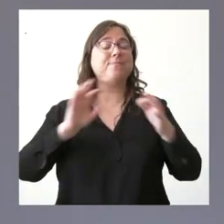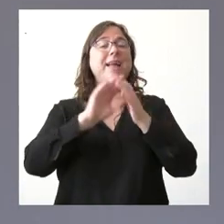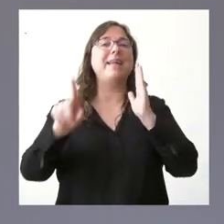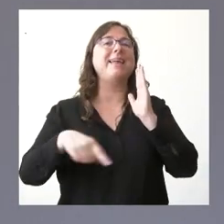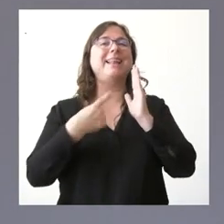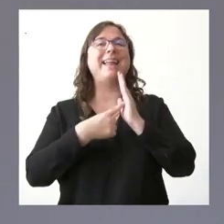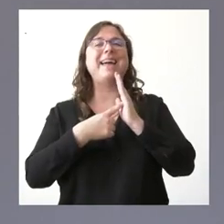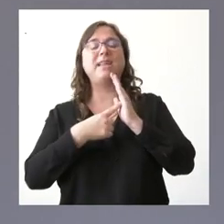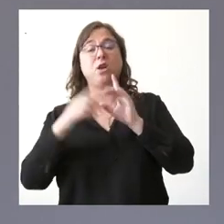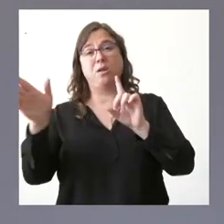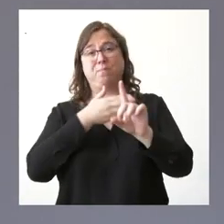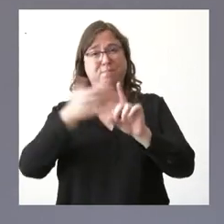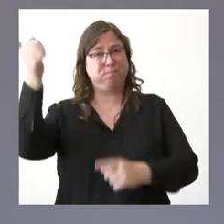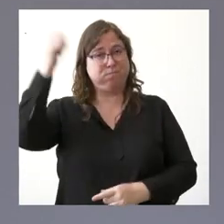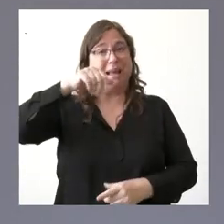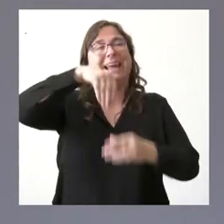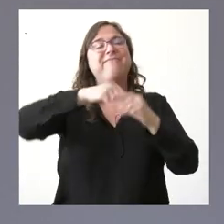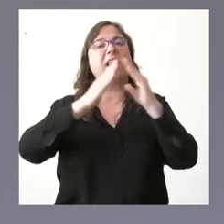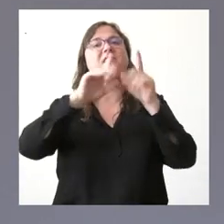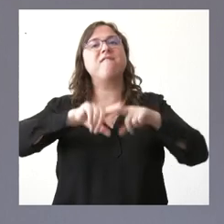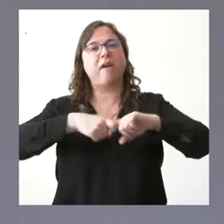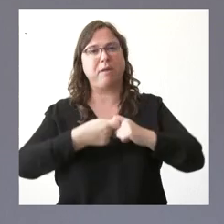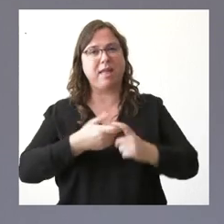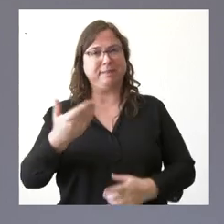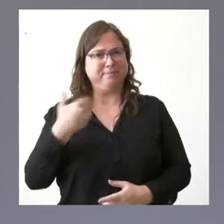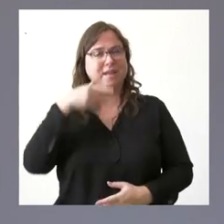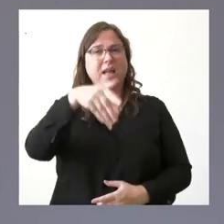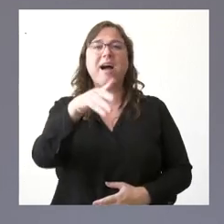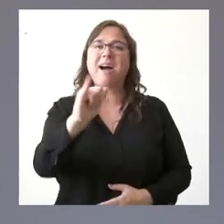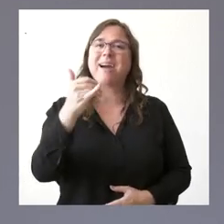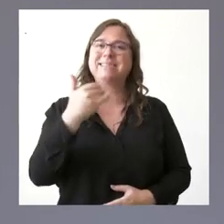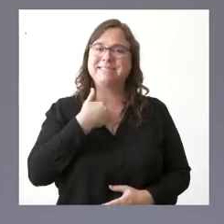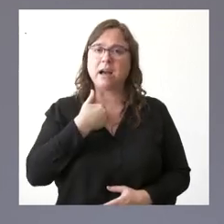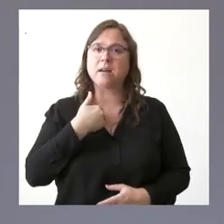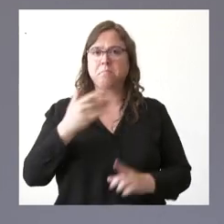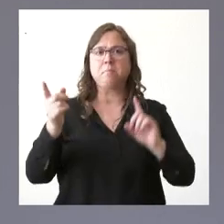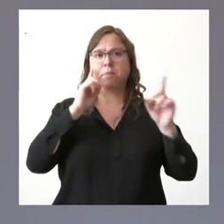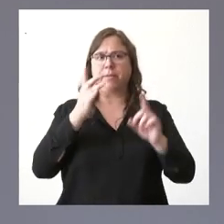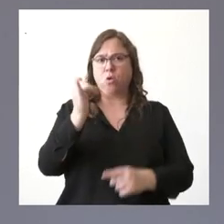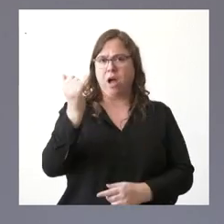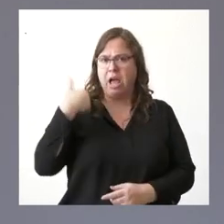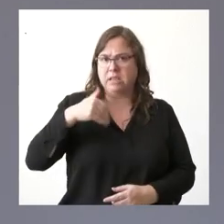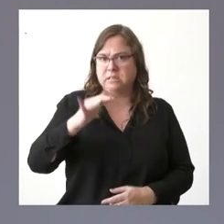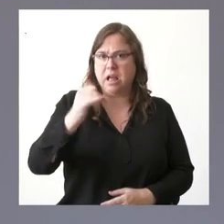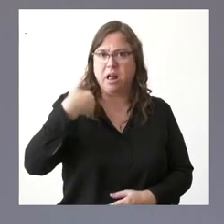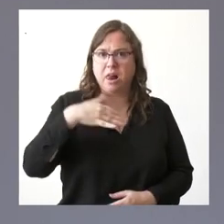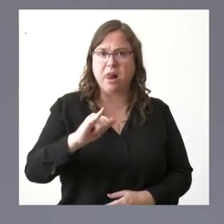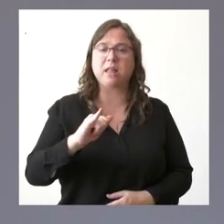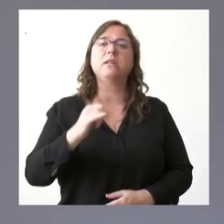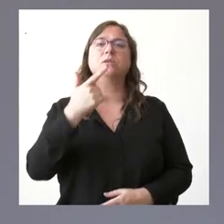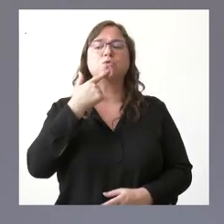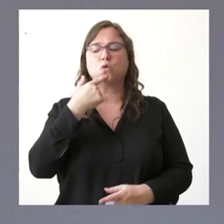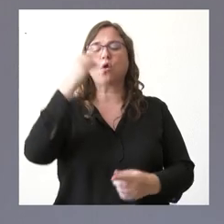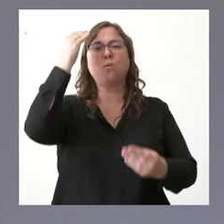señalar que en Castilla y León ya teníamos un plan de prevención de violencia intrafamiliar y entendíamos que debido